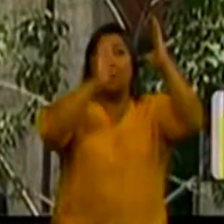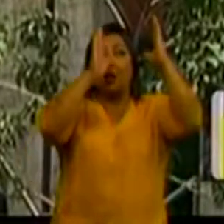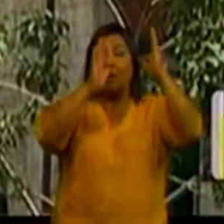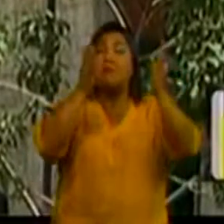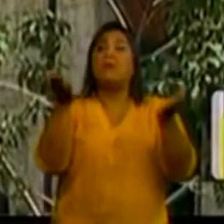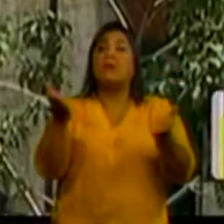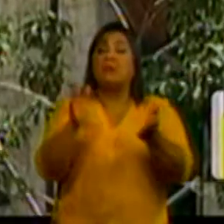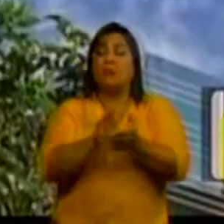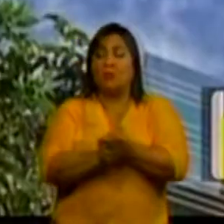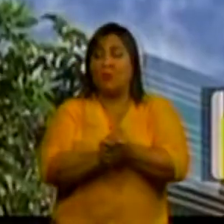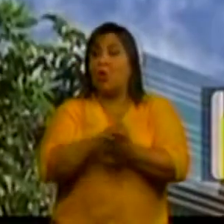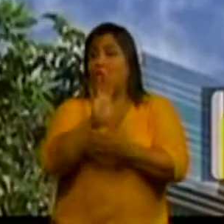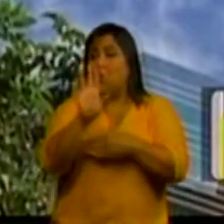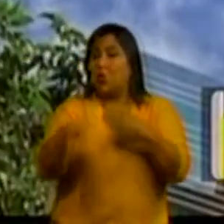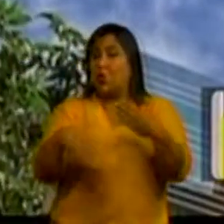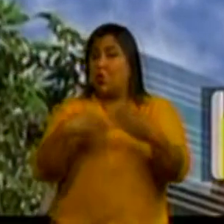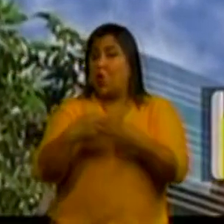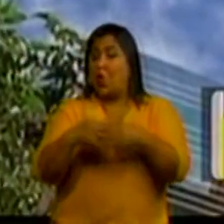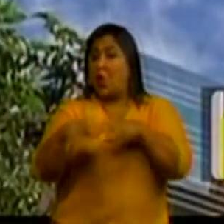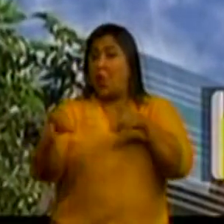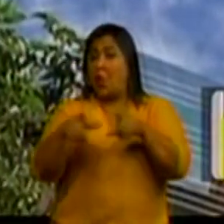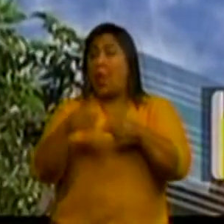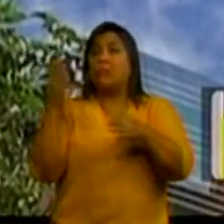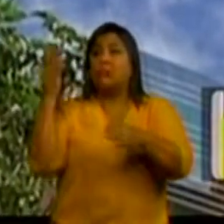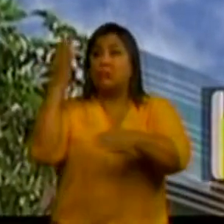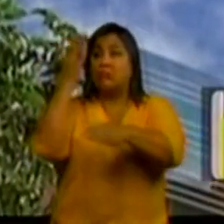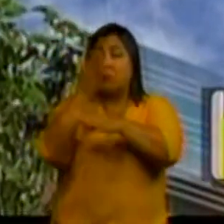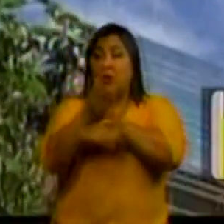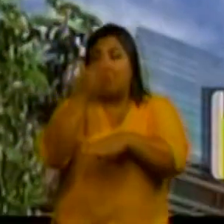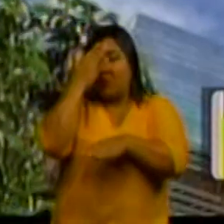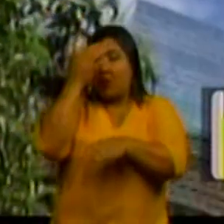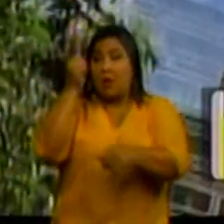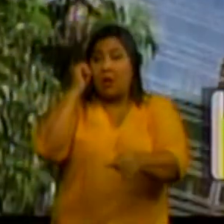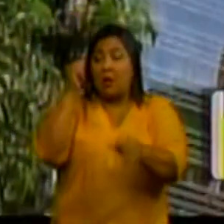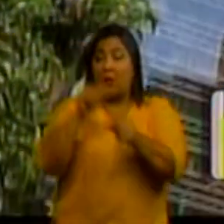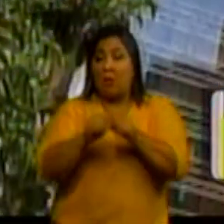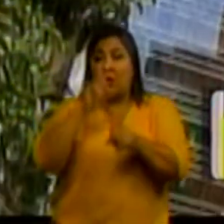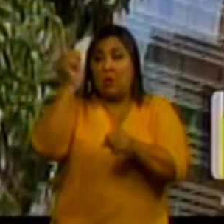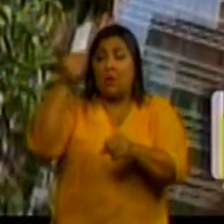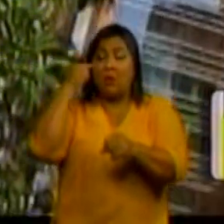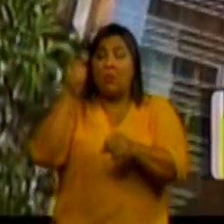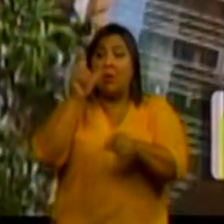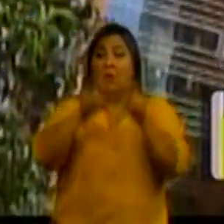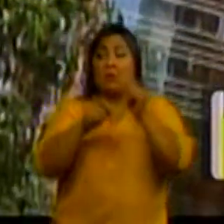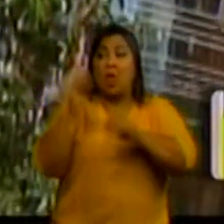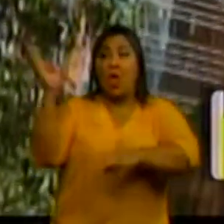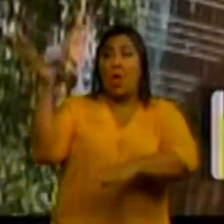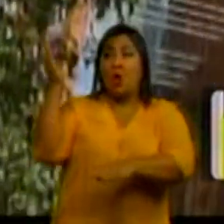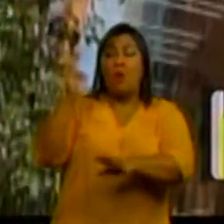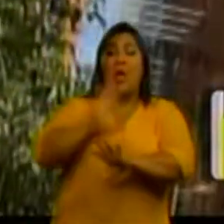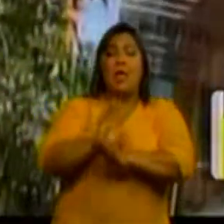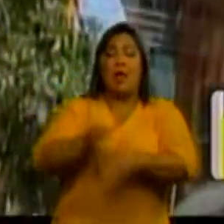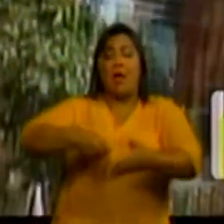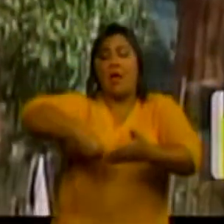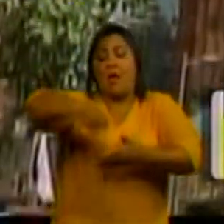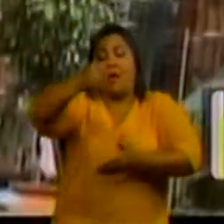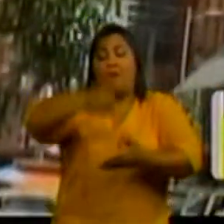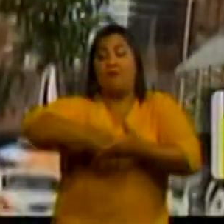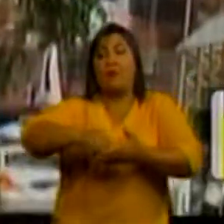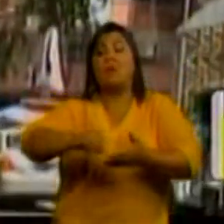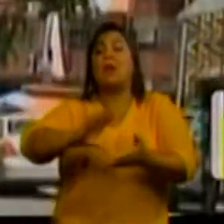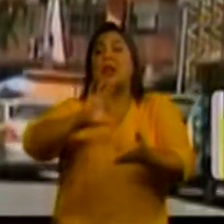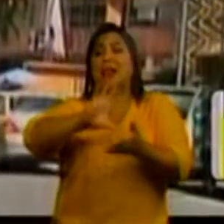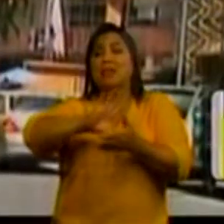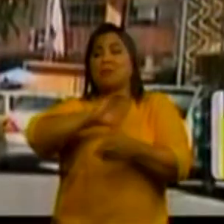central y todas las zonales. Esto luego de que el acuerdo entre el gobierno y los jubilados finalmente se firmó en la Asamblea el